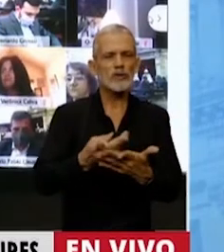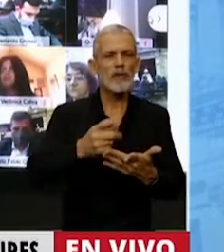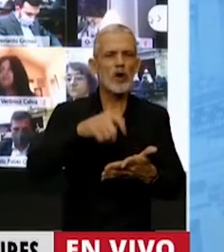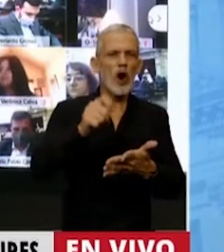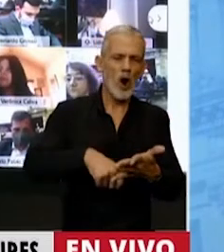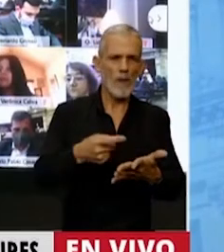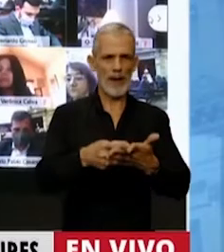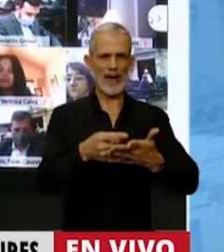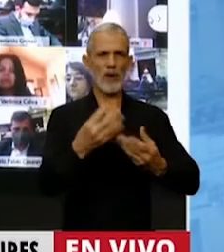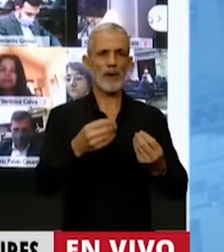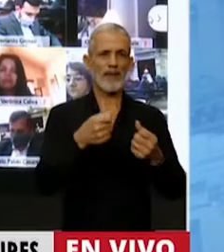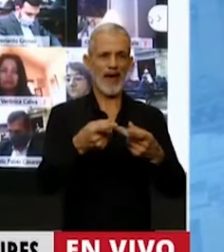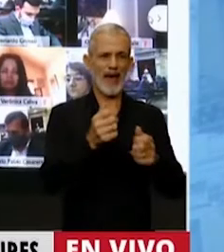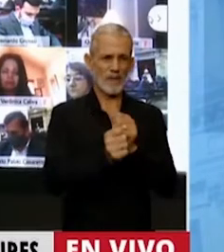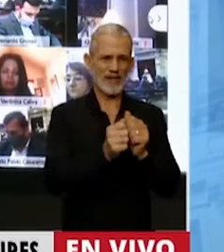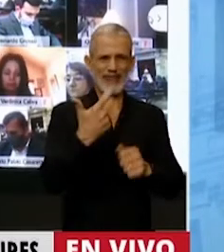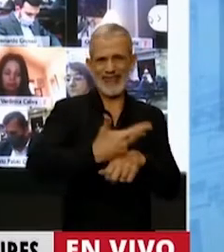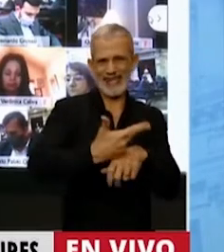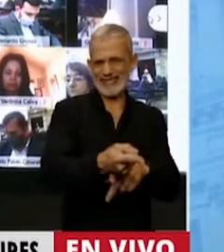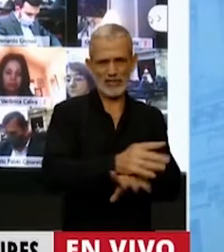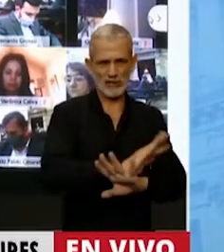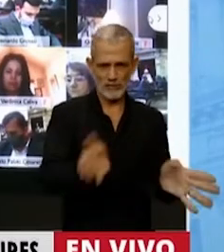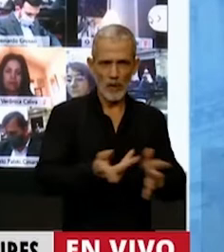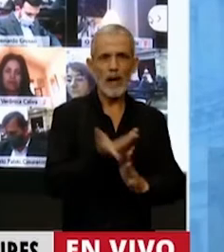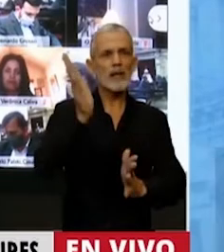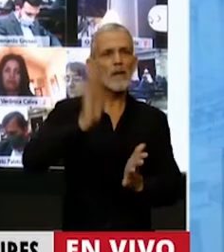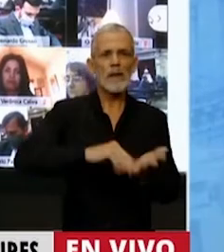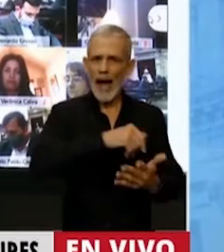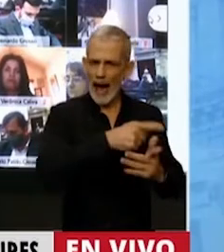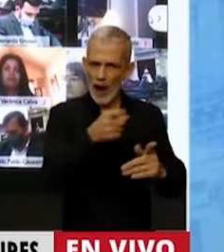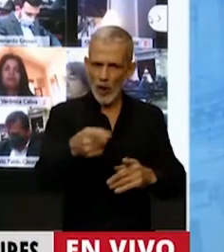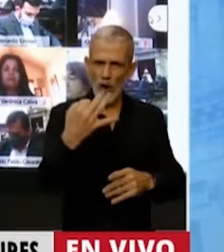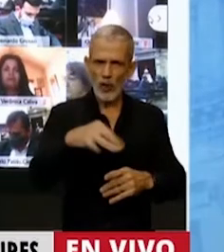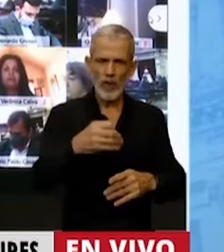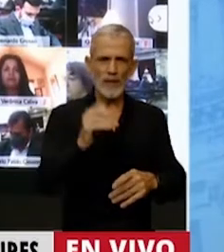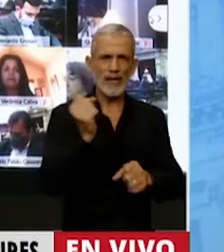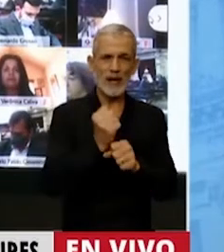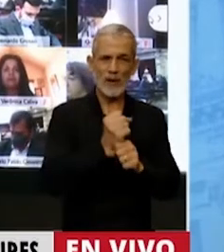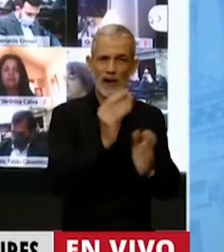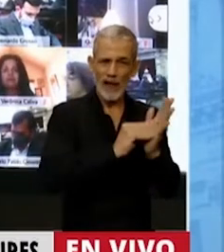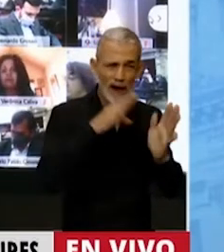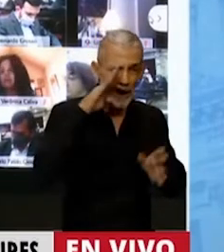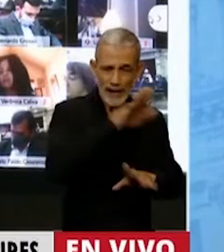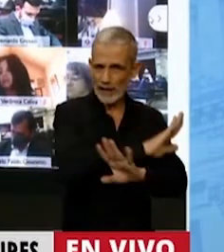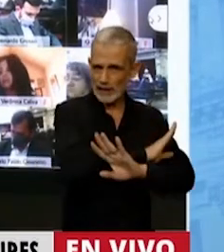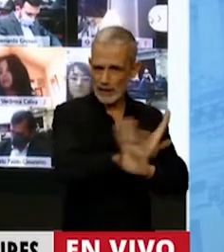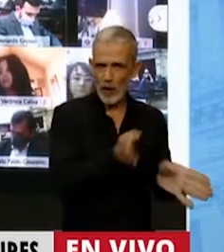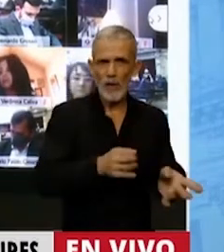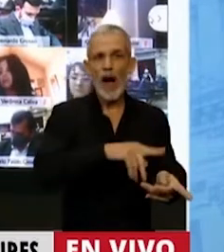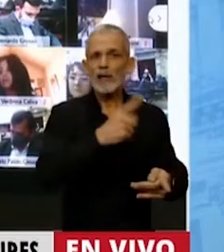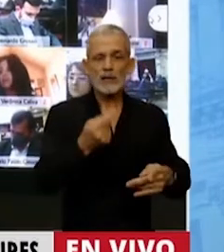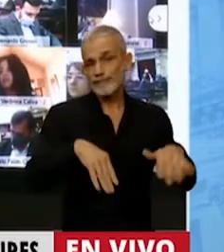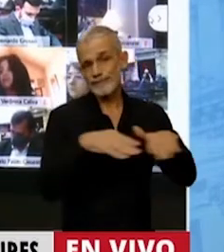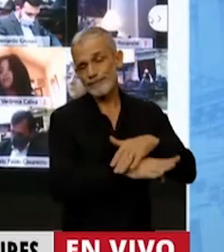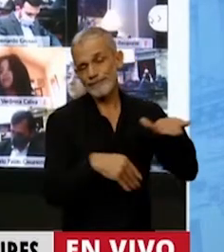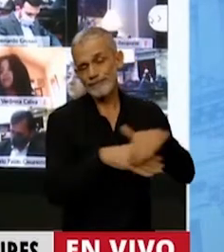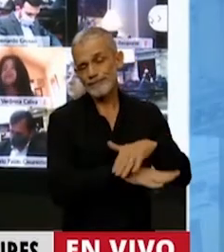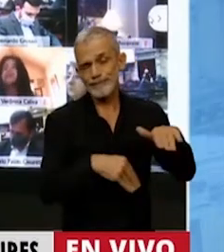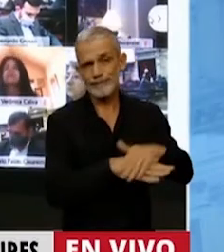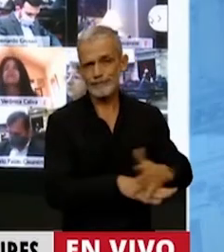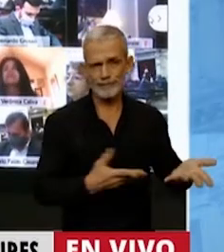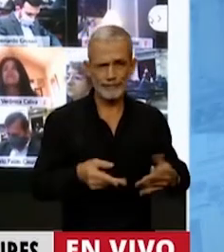origen a los tercerizados, para el blanqueo de los trabajadores no registrados, y sistemáticamente han sido cajoneados.